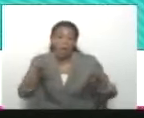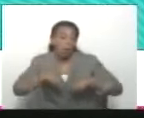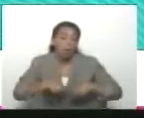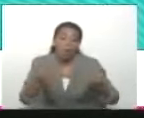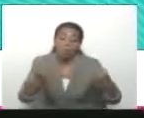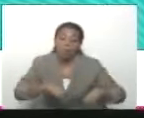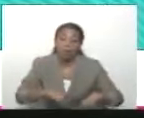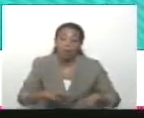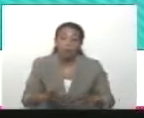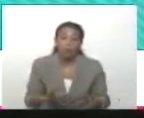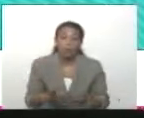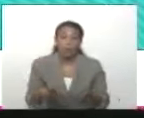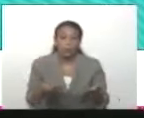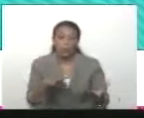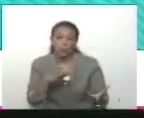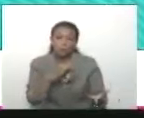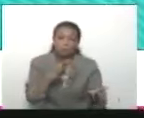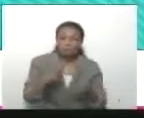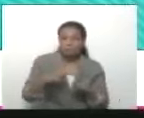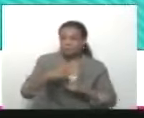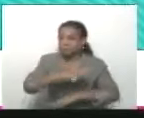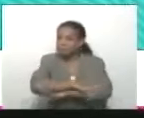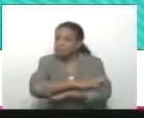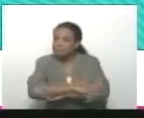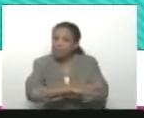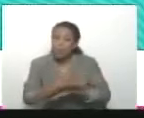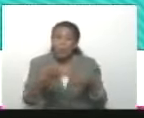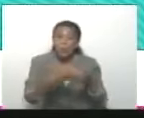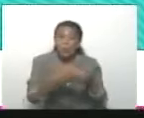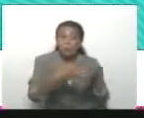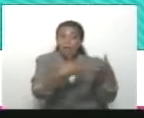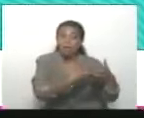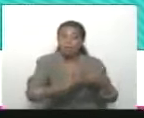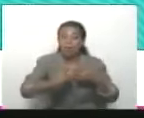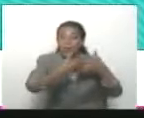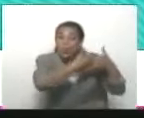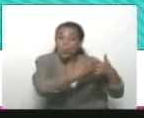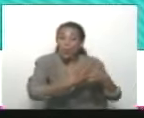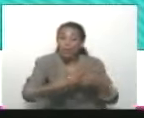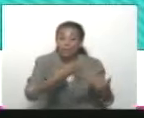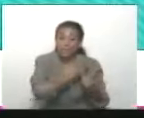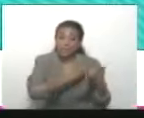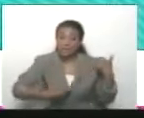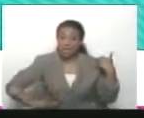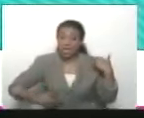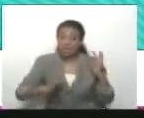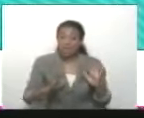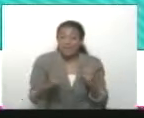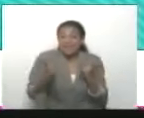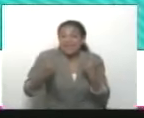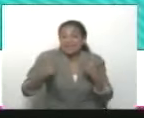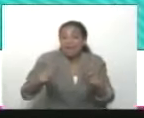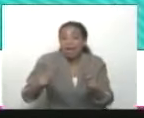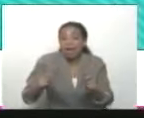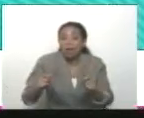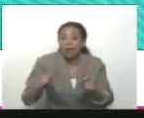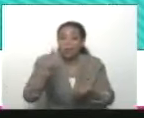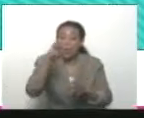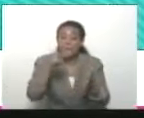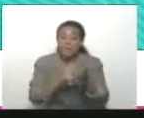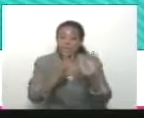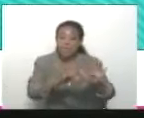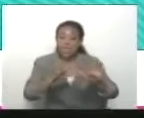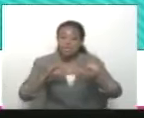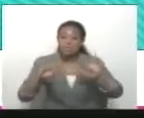Y entonces hicieron una maniobra en compañía del gobierno de Donald Trump contra Venezuela. Luego trataron de matarme en el 2018.